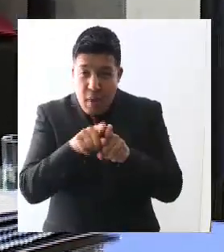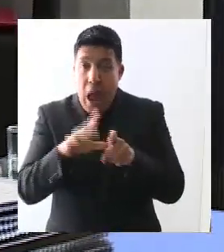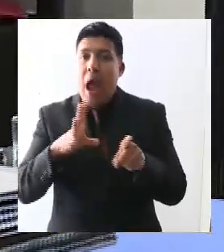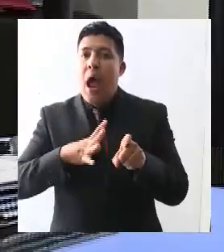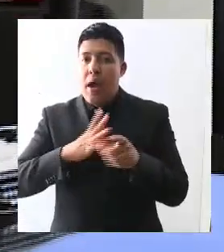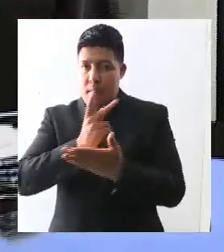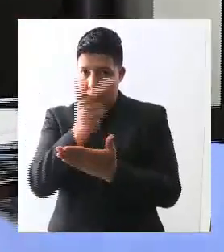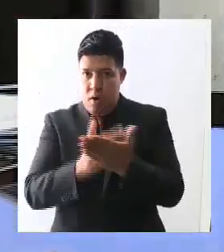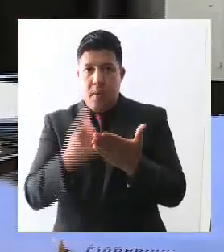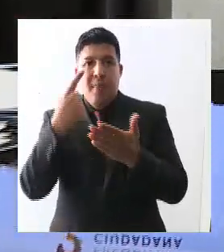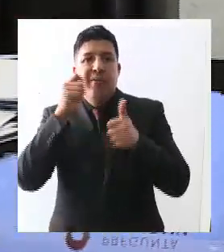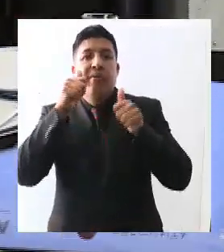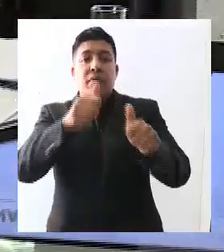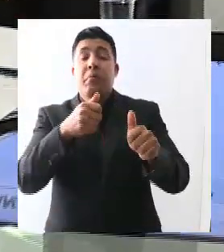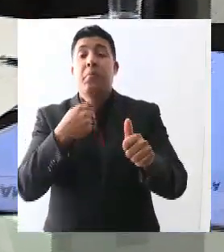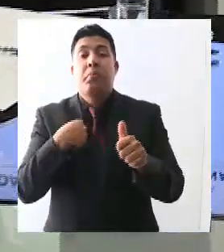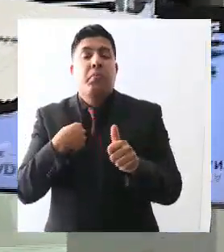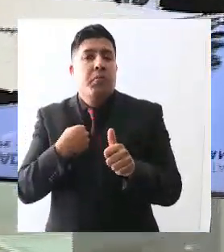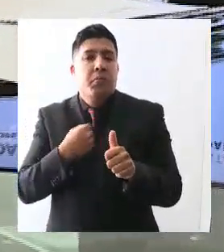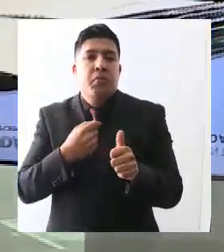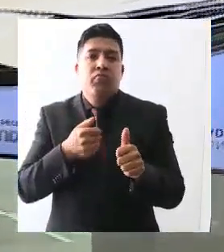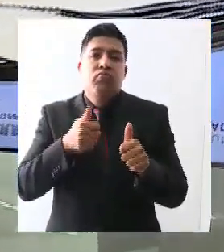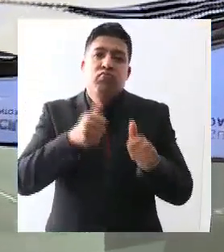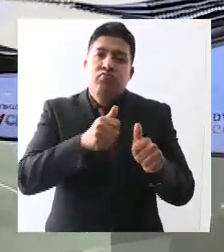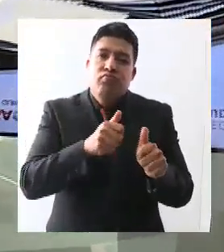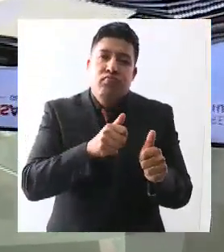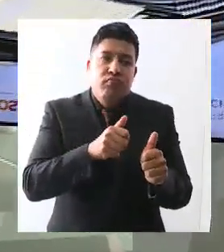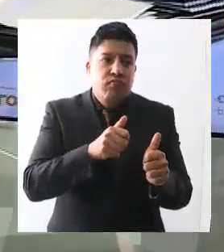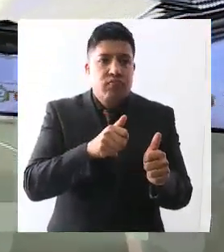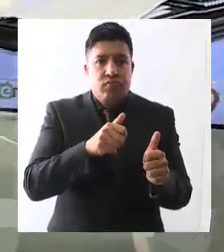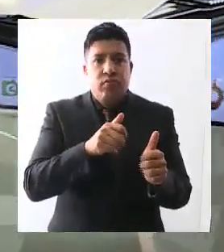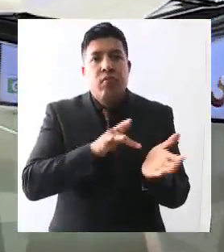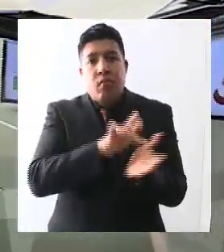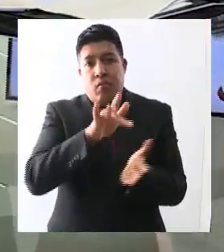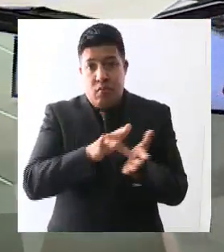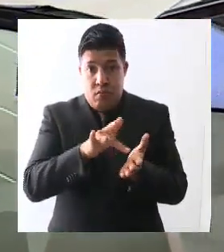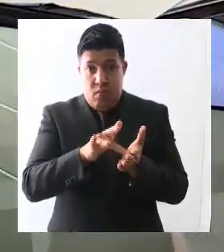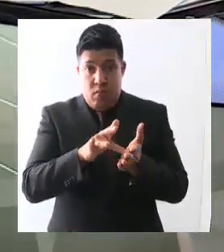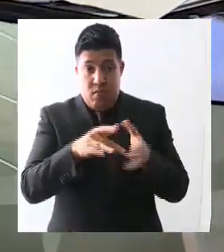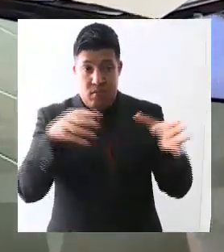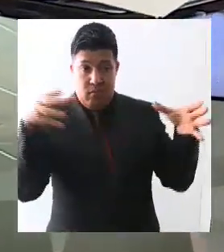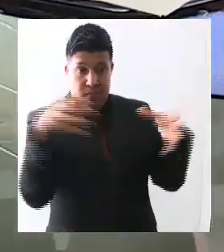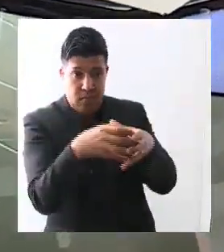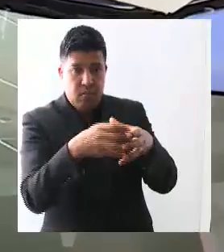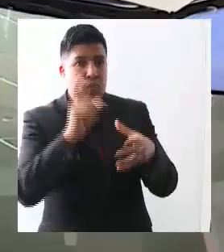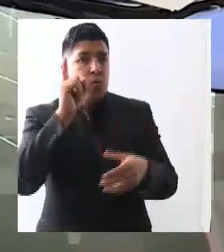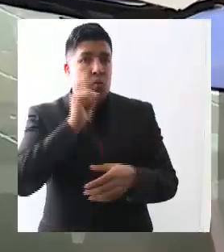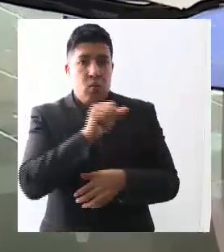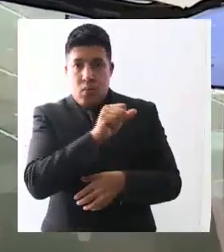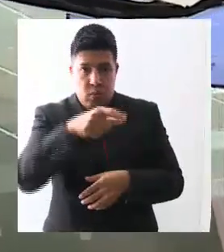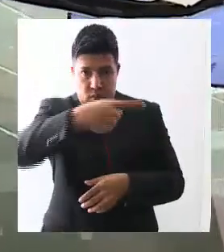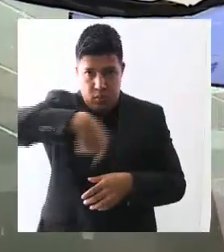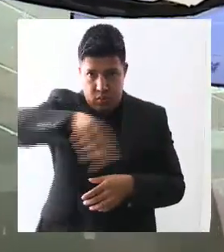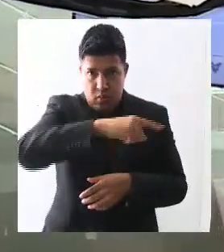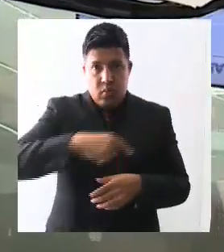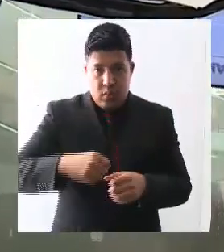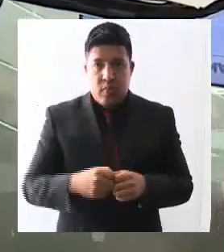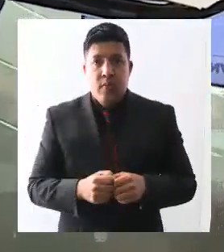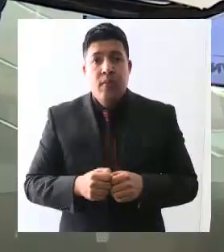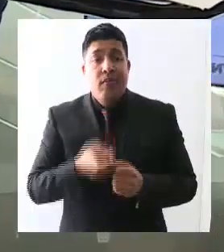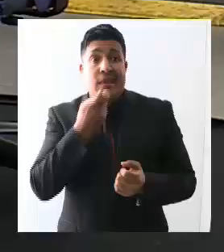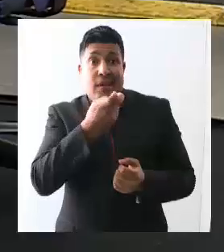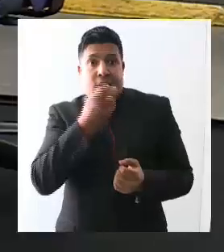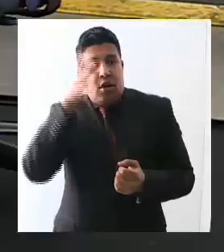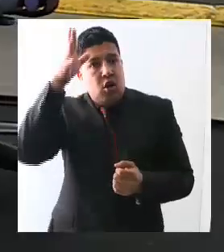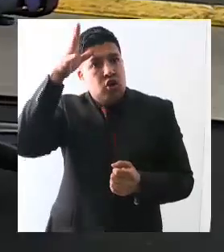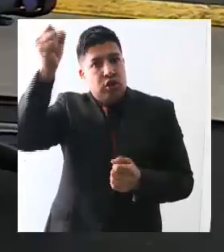que ver con la violencia generada a partir del género. Entonces debemos conceptualizar con mucha